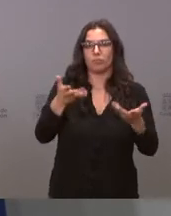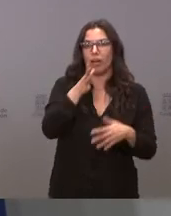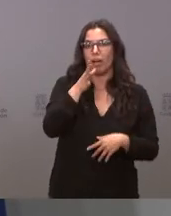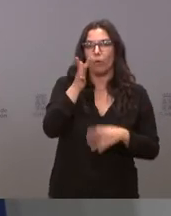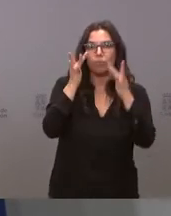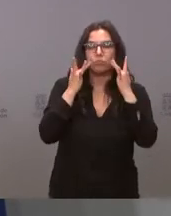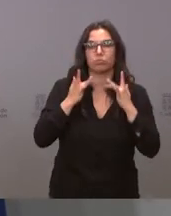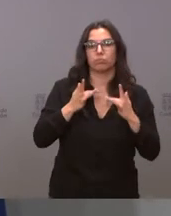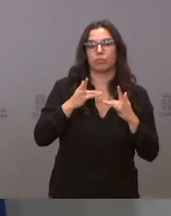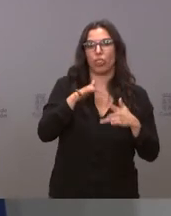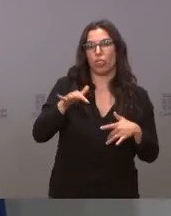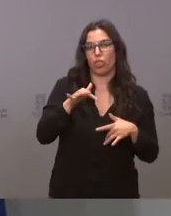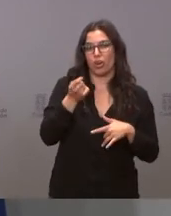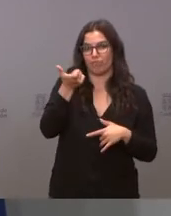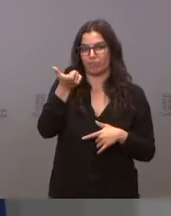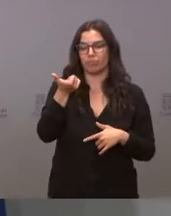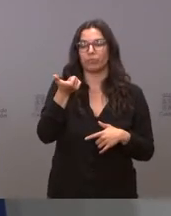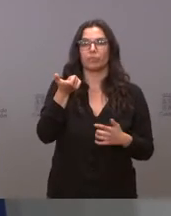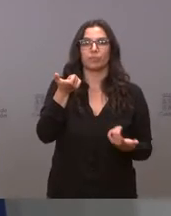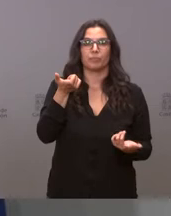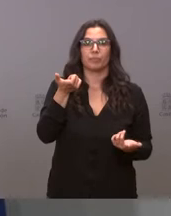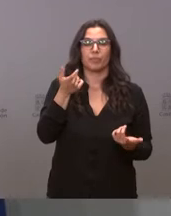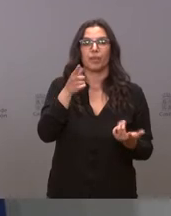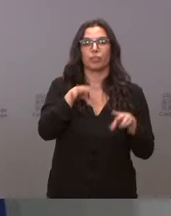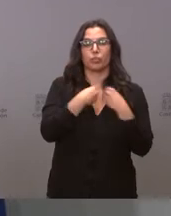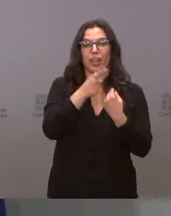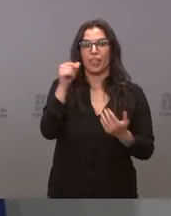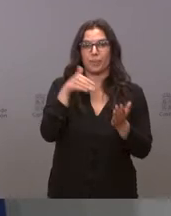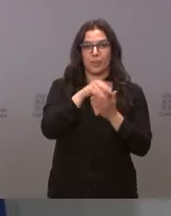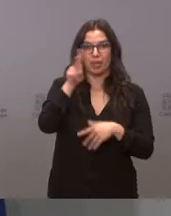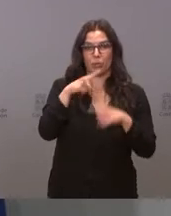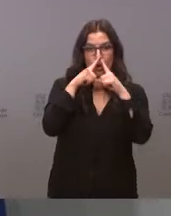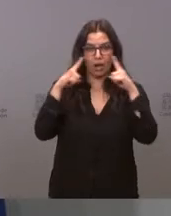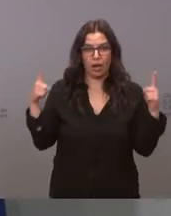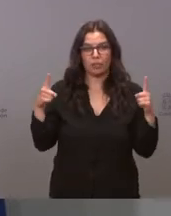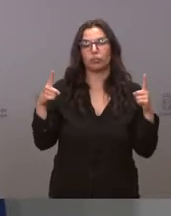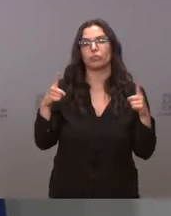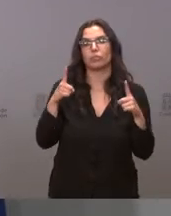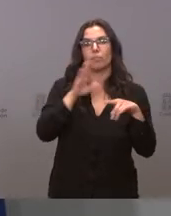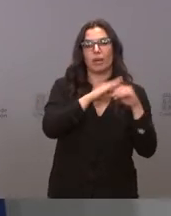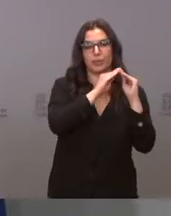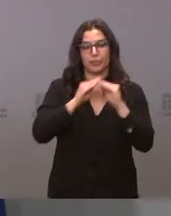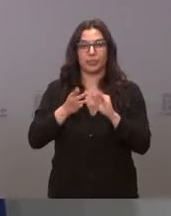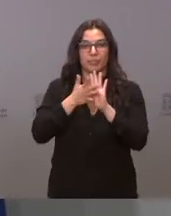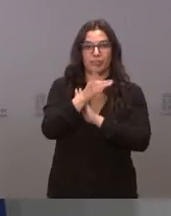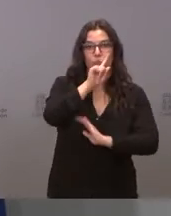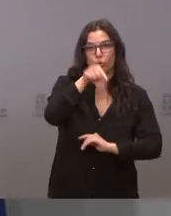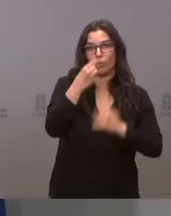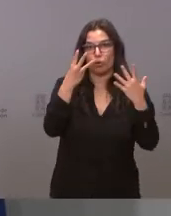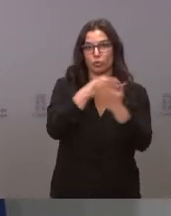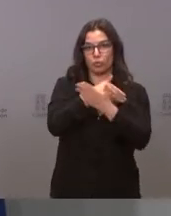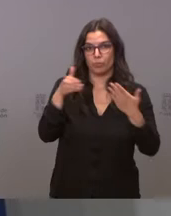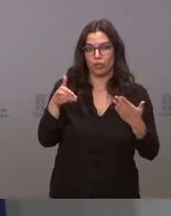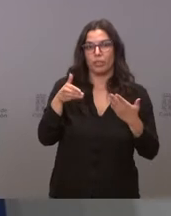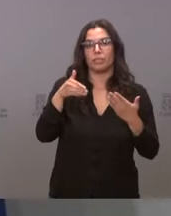con escasez. Se trata de 100.000 euros anuales a cada una de las nueve diputaciones, por tanto, 1,8 millones hasta